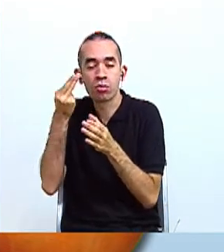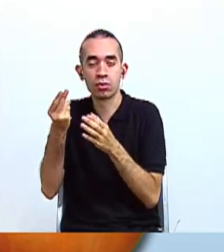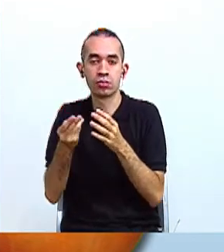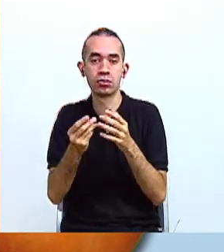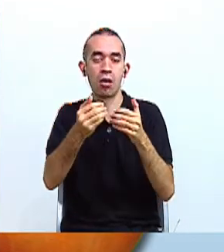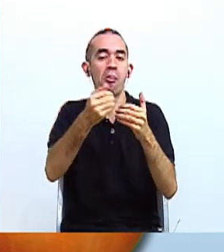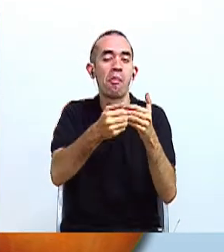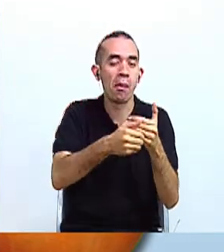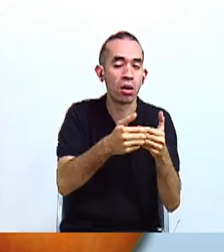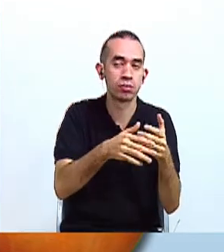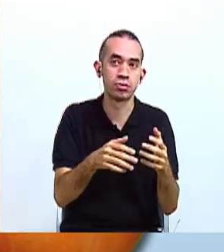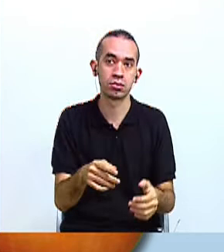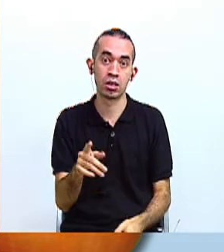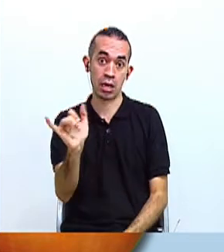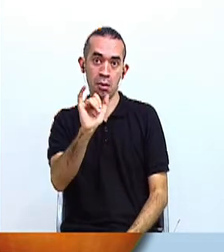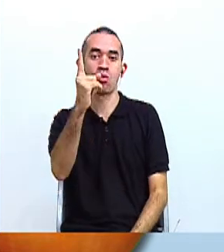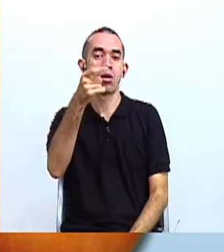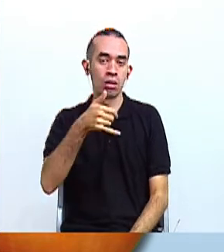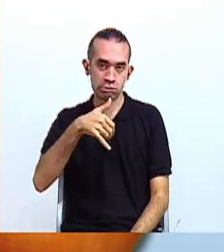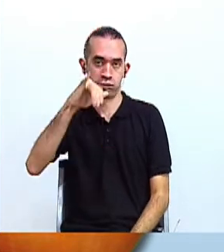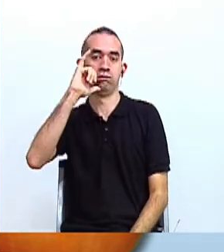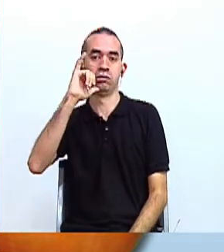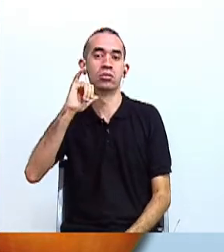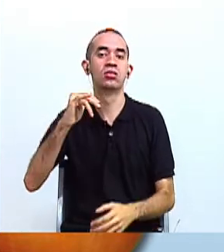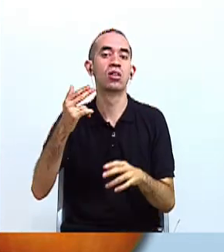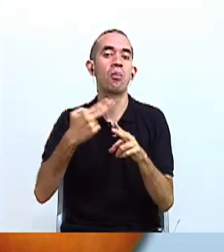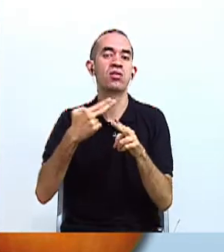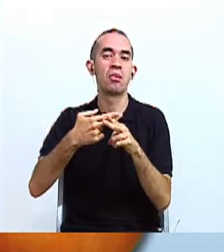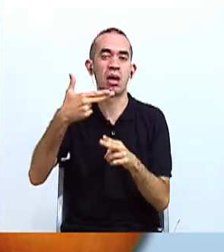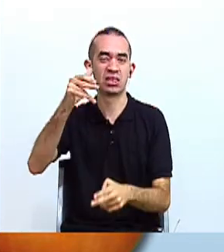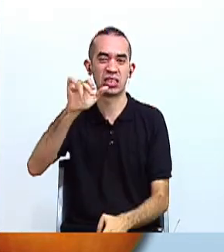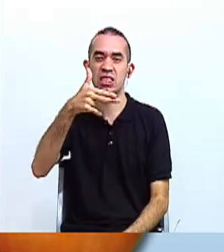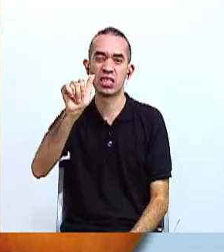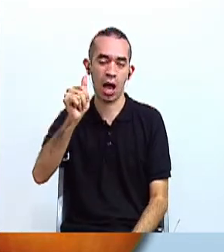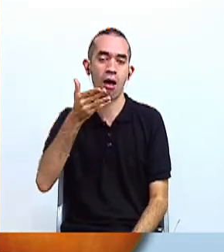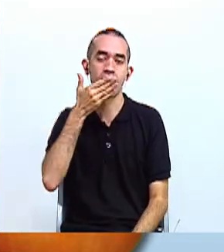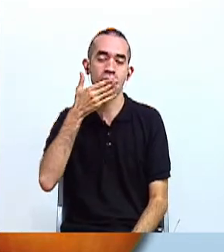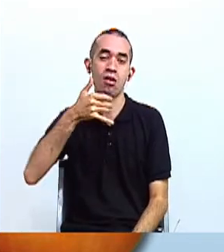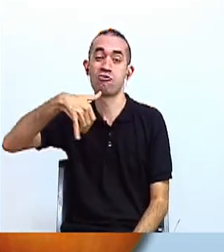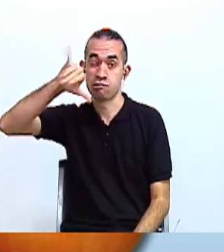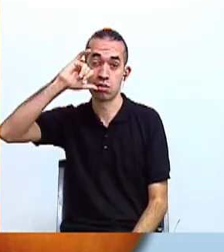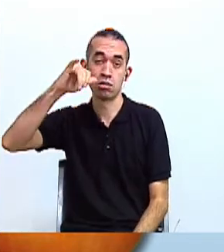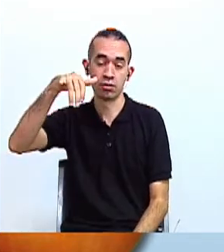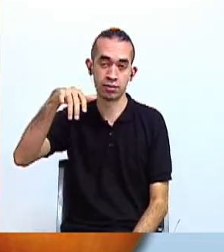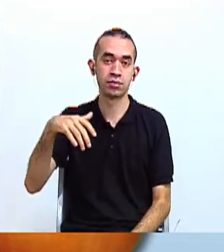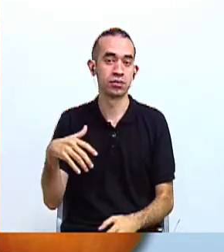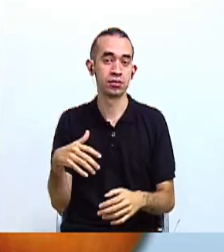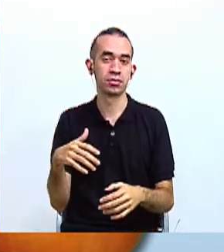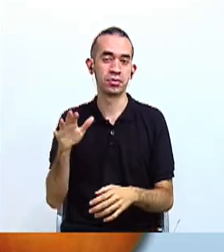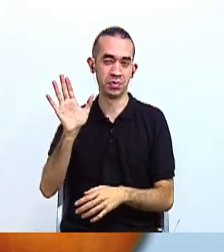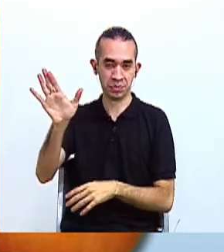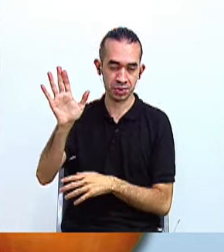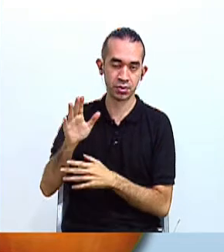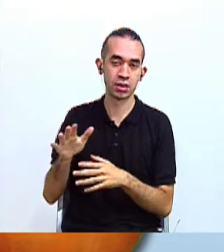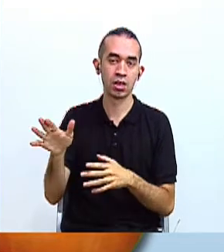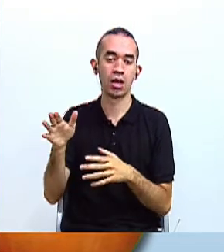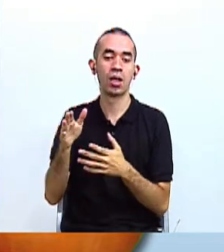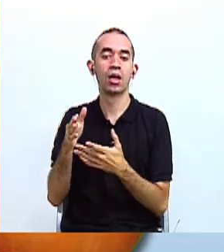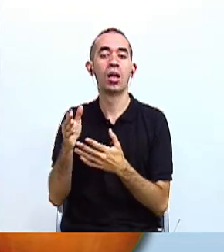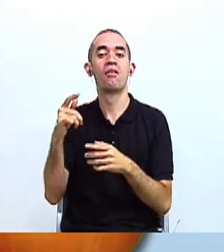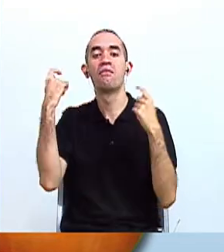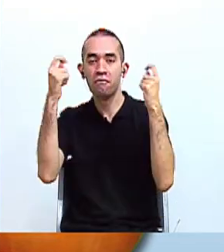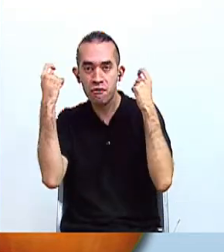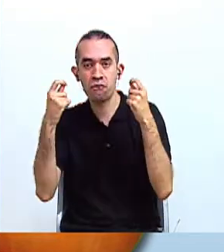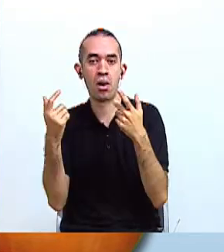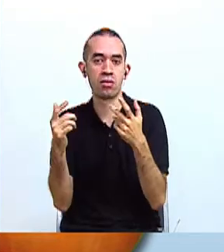una bebida embriagante, llamada la chicha, que era consumida en ocasiones especiales, en ciertas festividades,